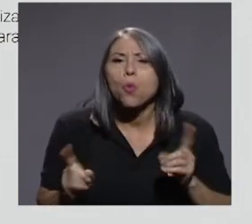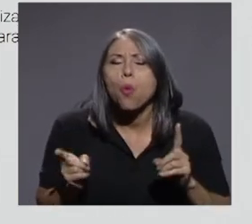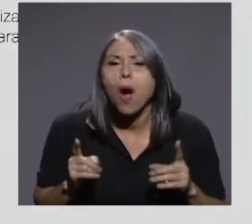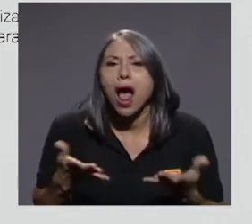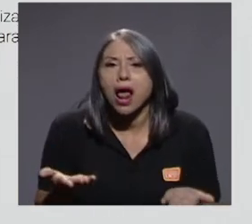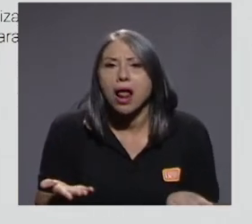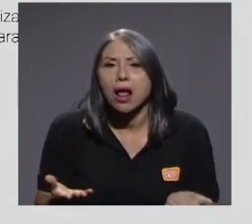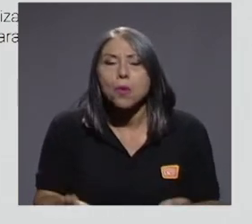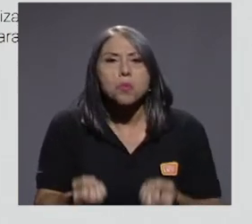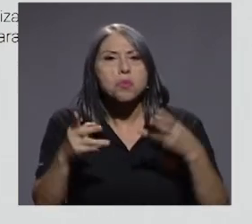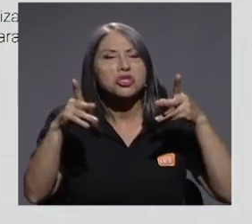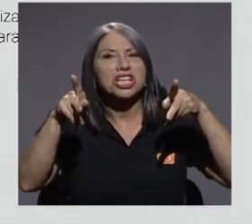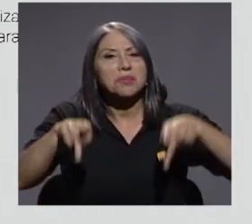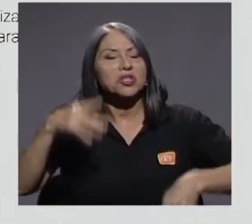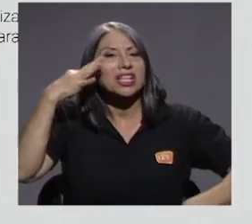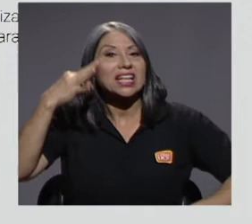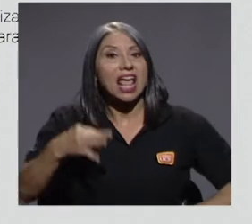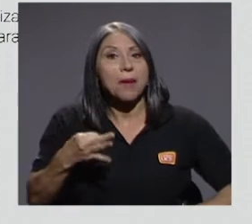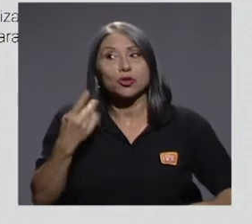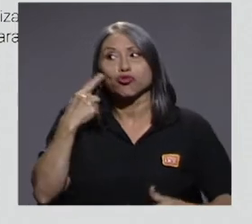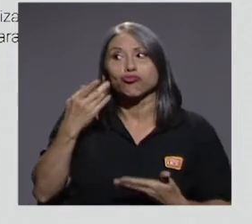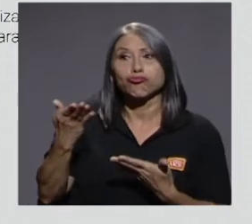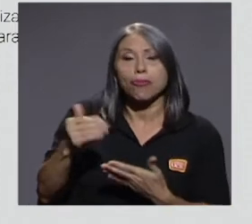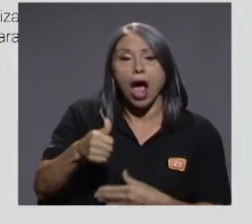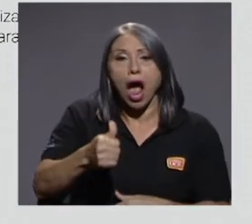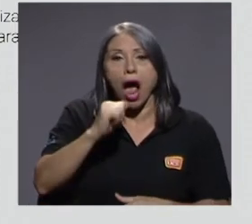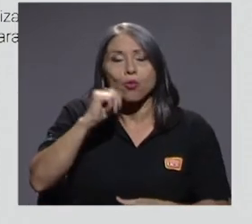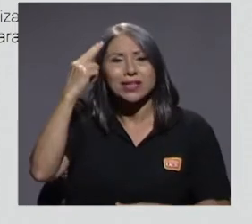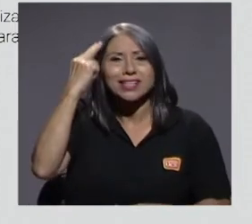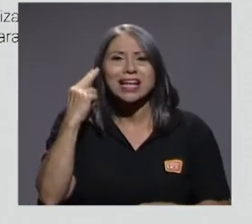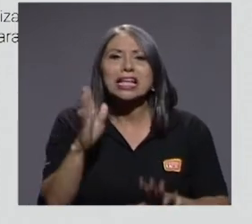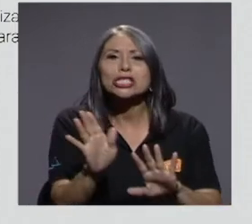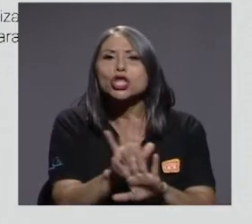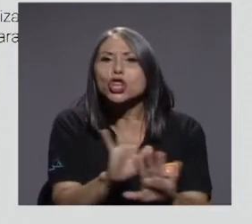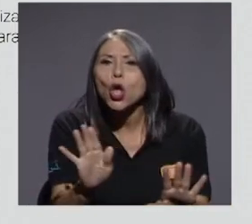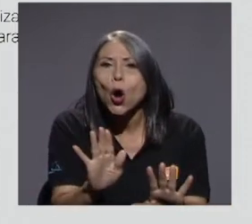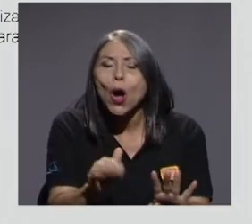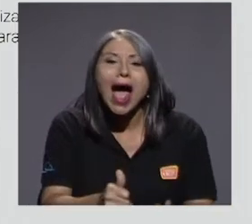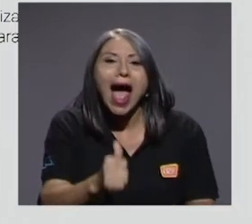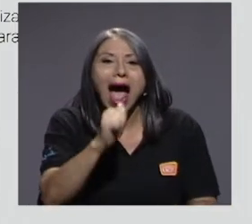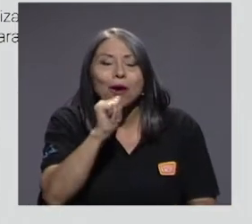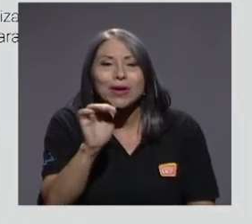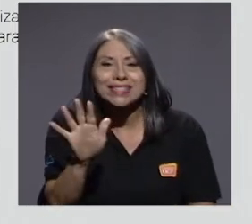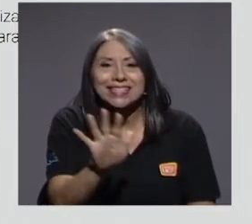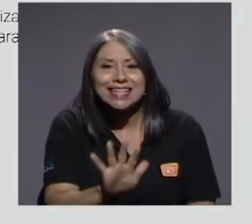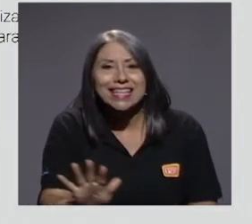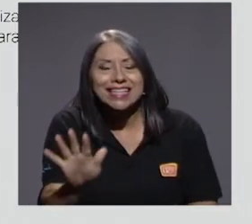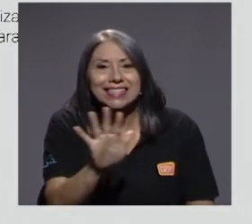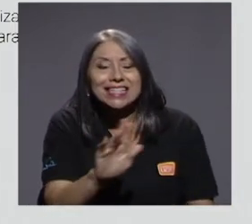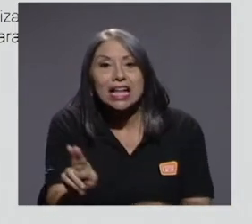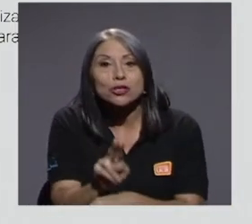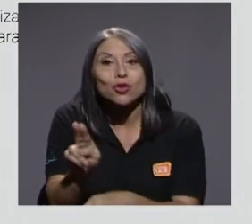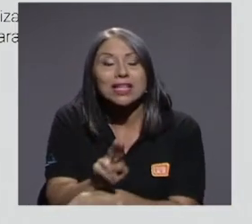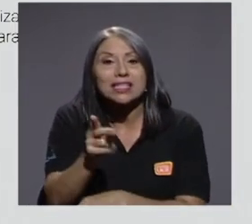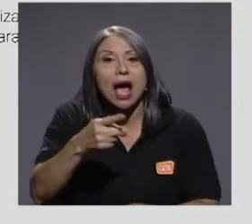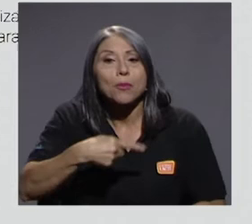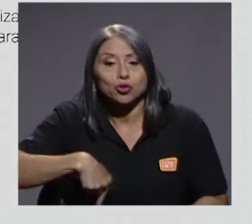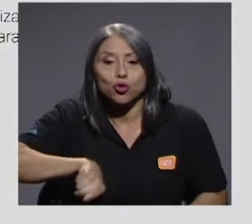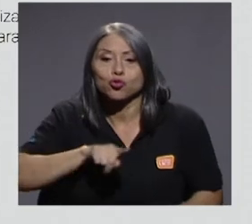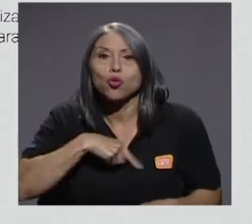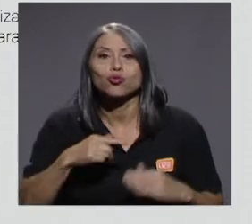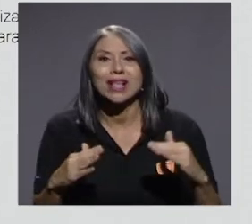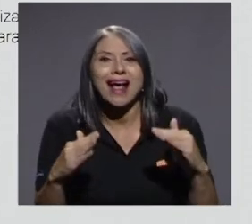contaminan. Muchos pensamos que son estas, las aguas negras, pero no, son las aguas grises. Las aguas que utilizamos en nuestras pilas de